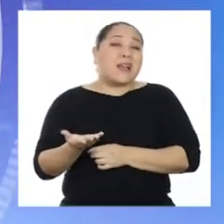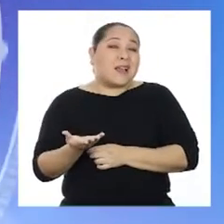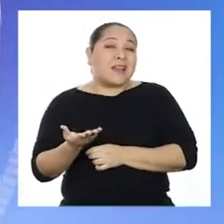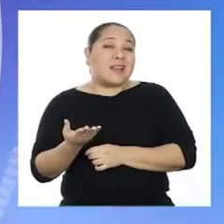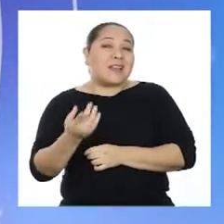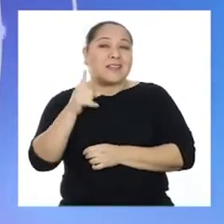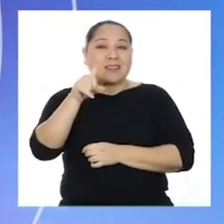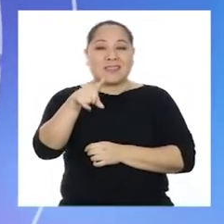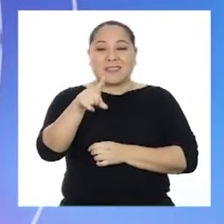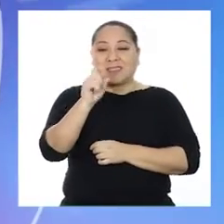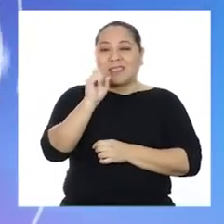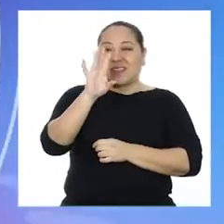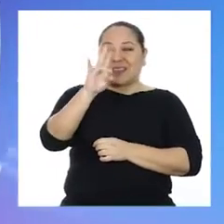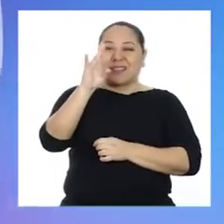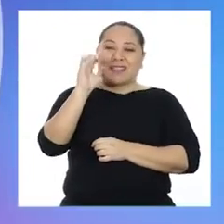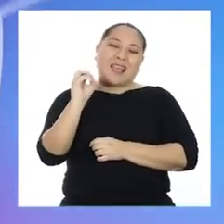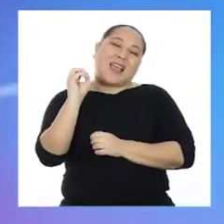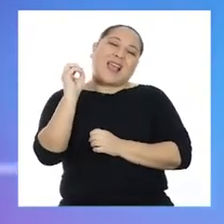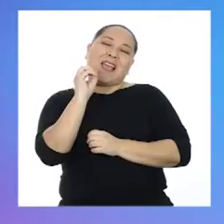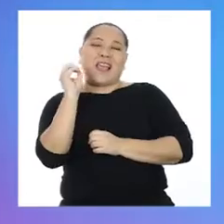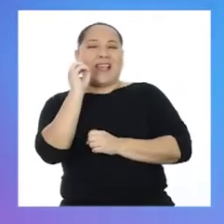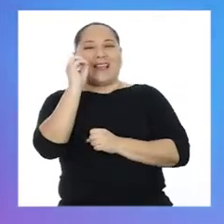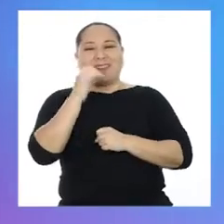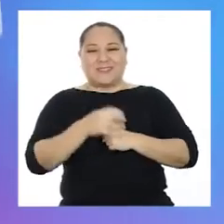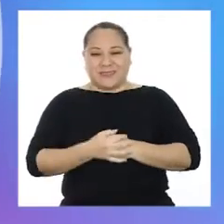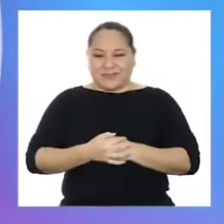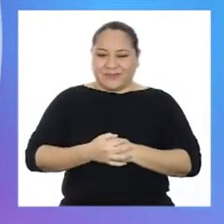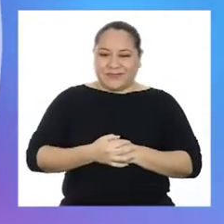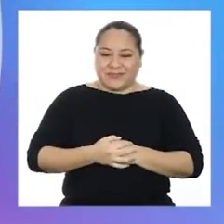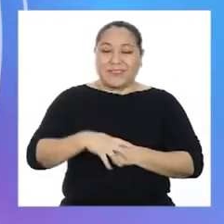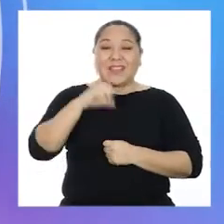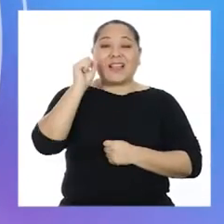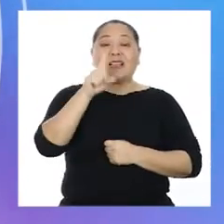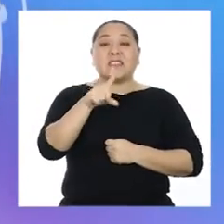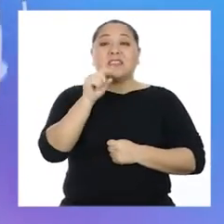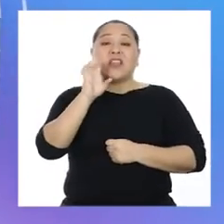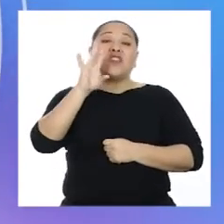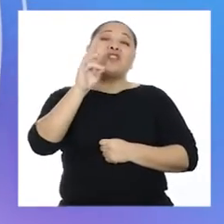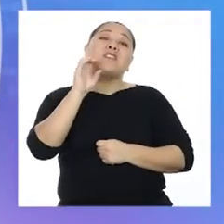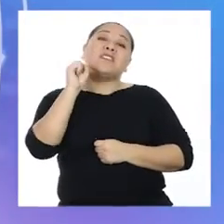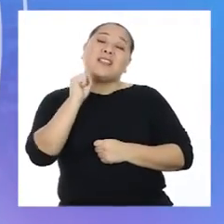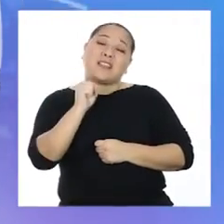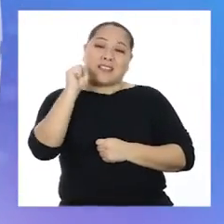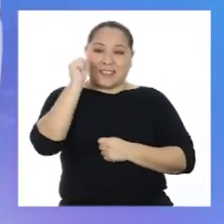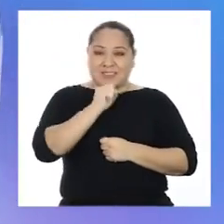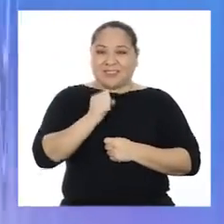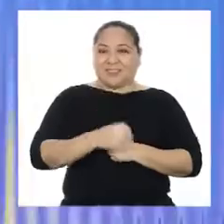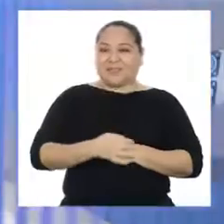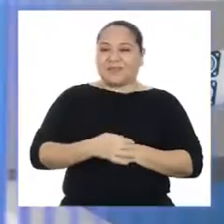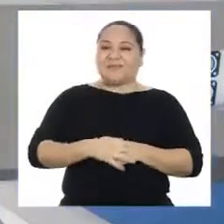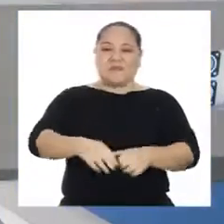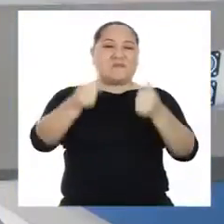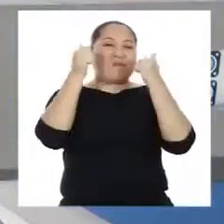a... ¡Ciento setenta! ¡Ciento setenta!